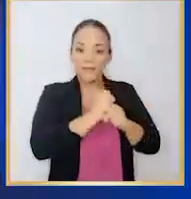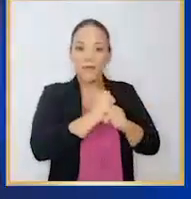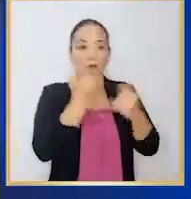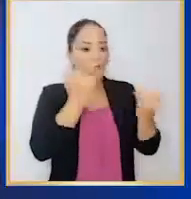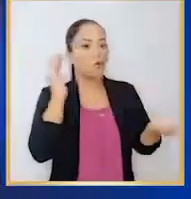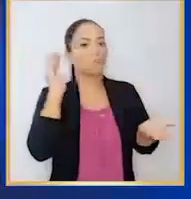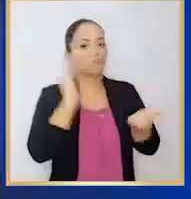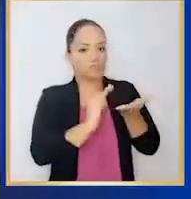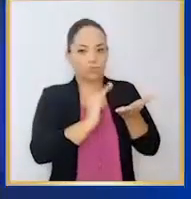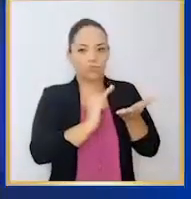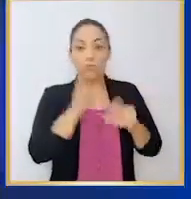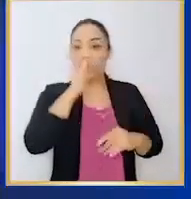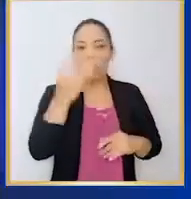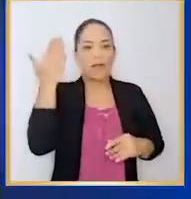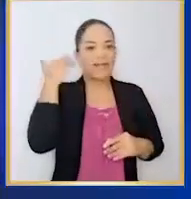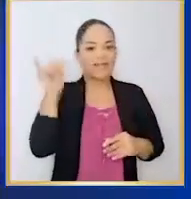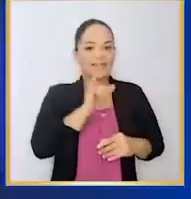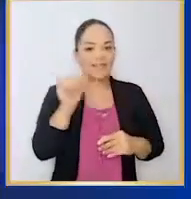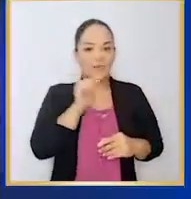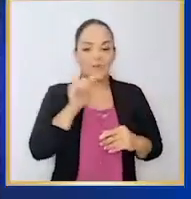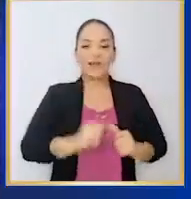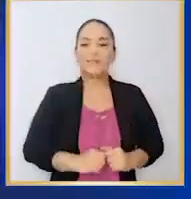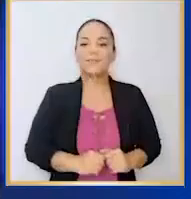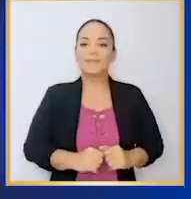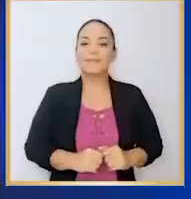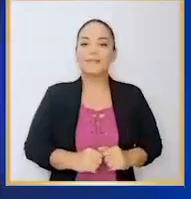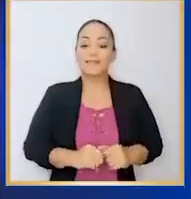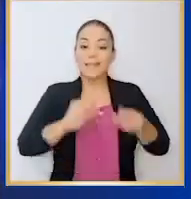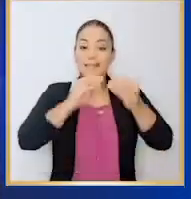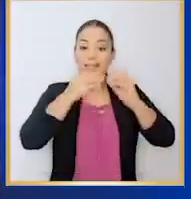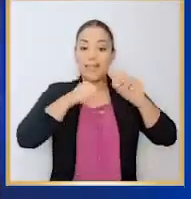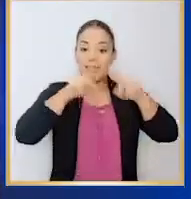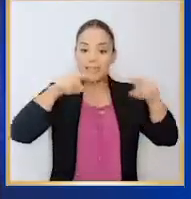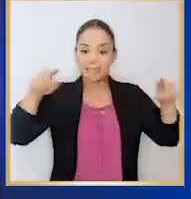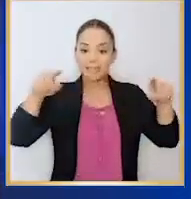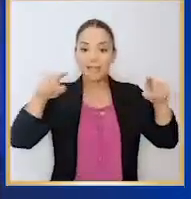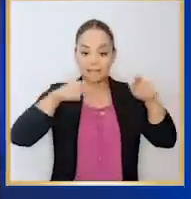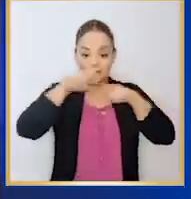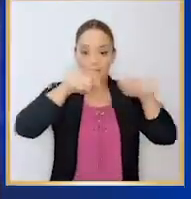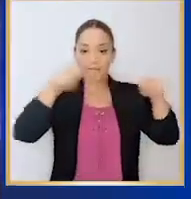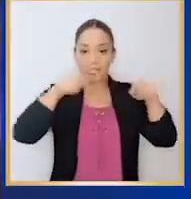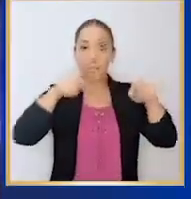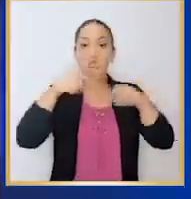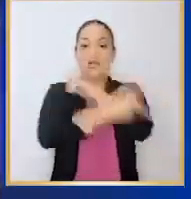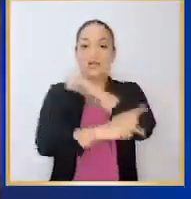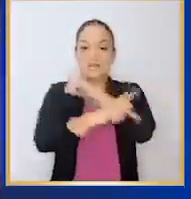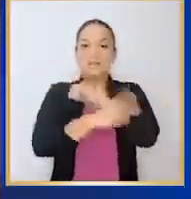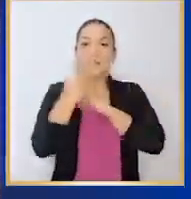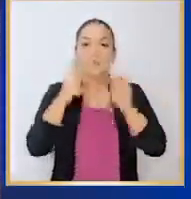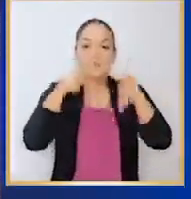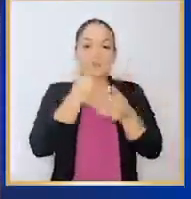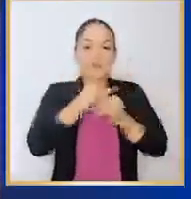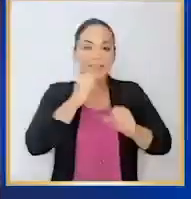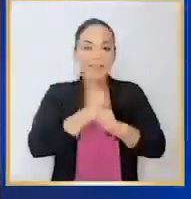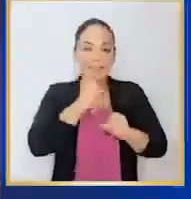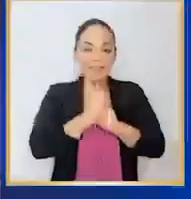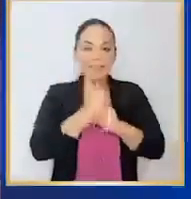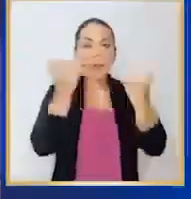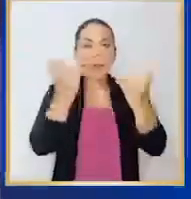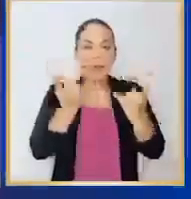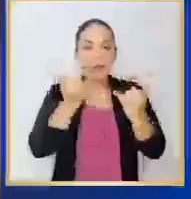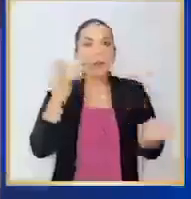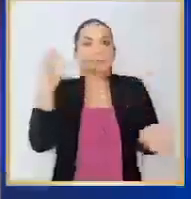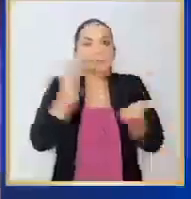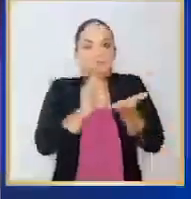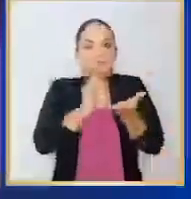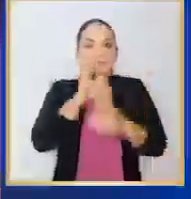ha estado en una cifra tan baja como la actual. Desde que este índice registra medición en nuestro país, nunca se había logrado